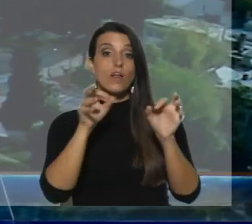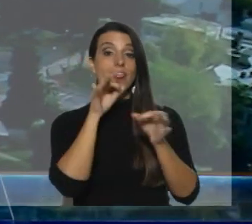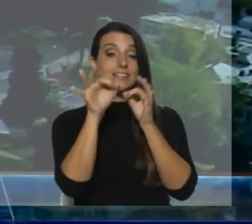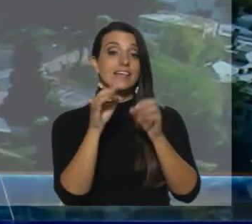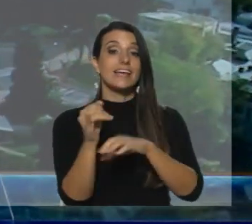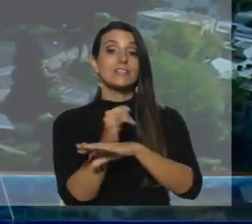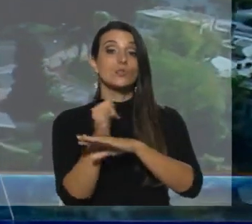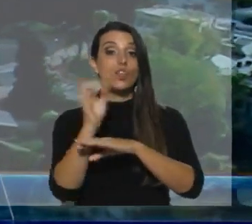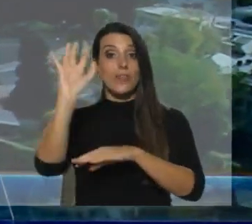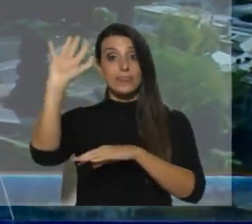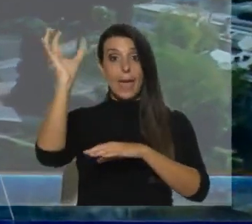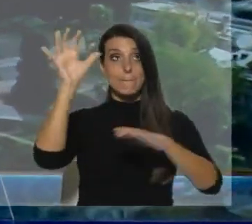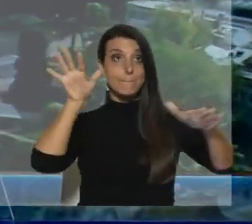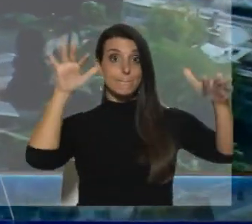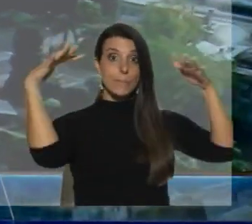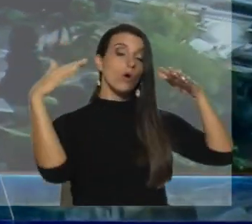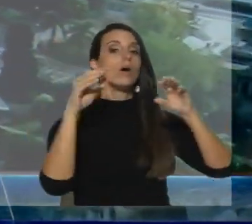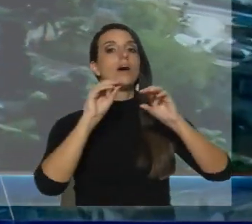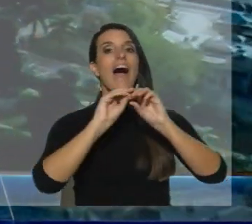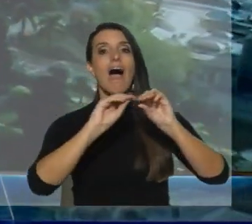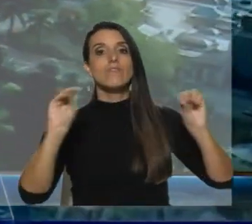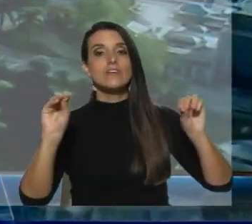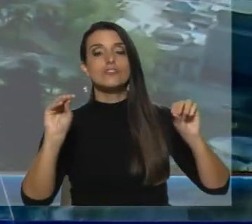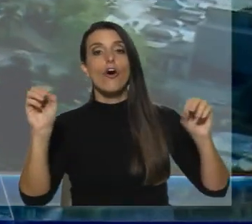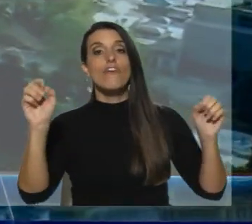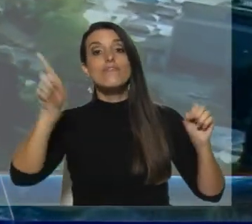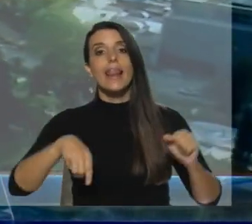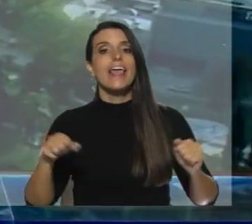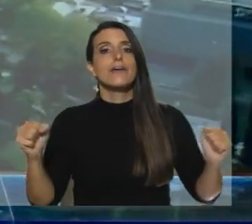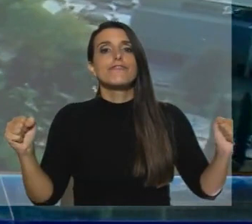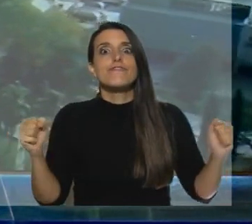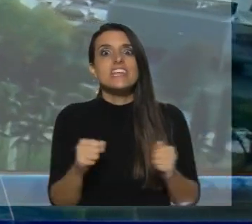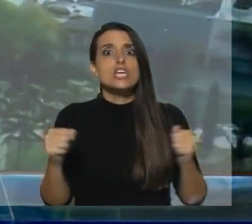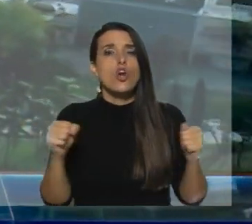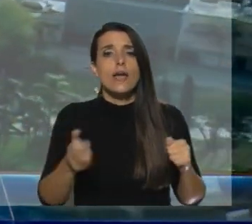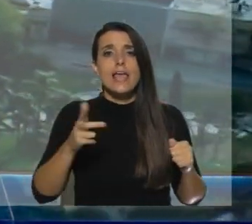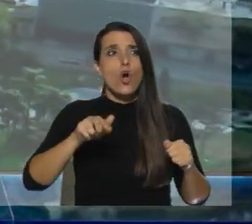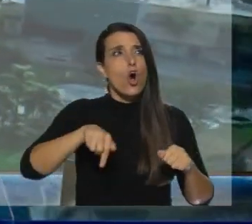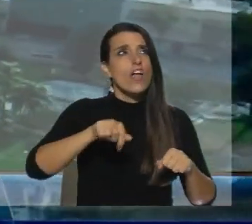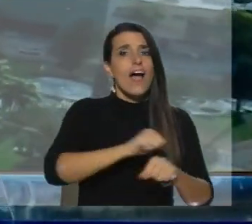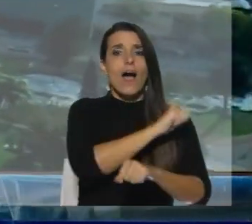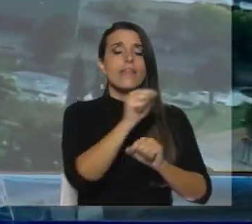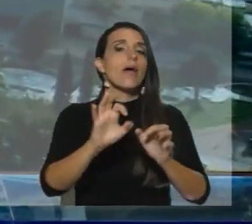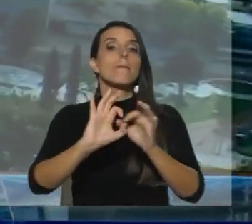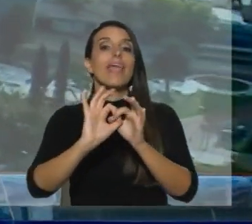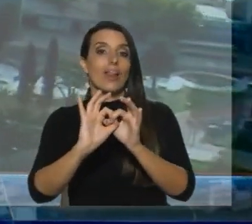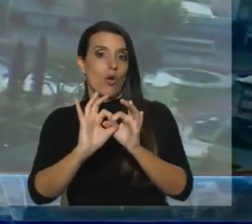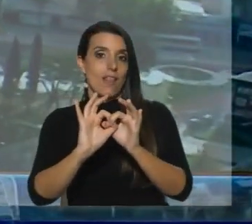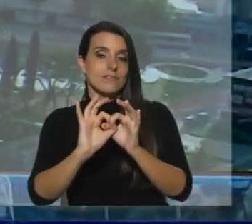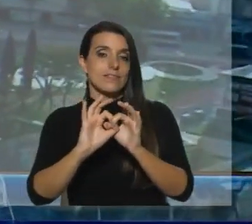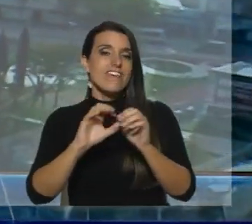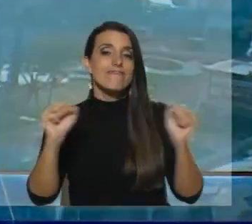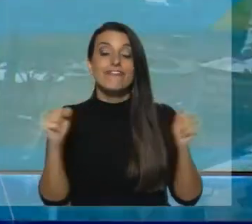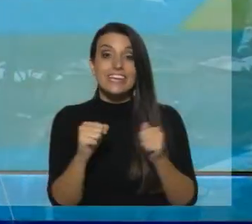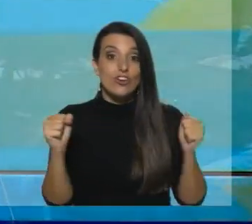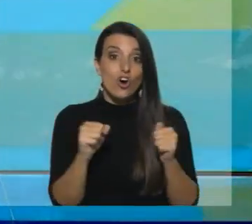El Instituto Uruguayo de Meteorología advierte del ingreso de una ola de frío polar desde hoy y hasta el próximo miércoles. Esta ola